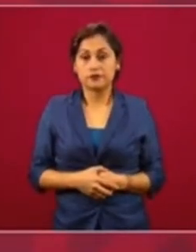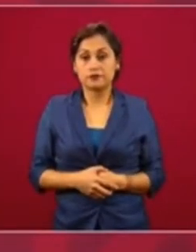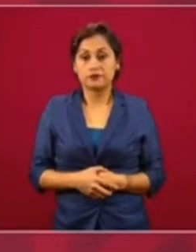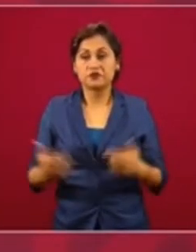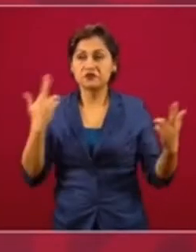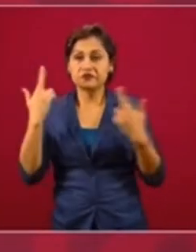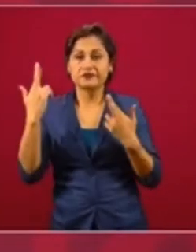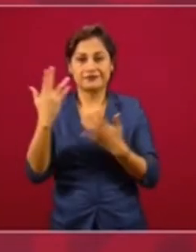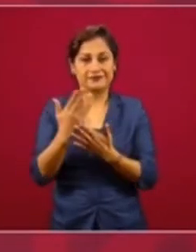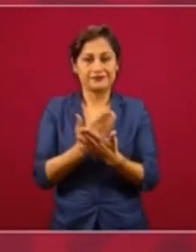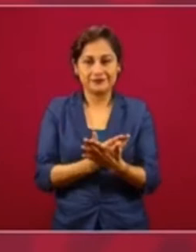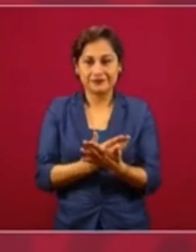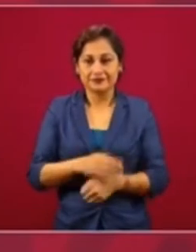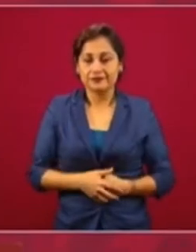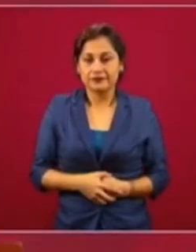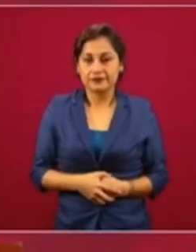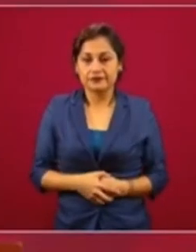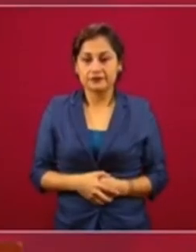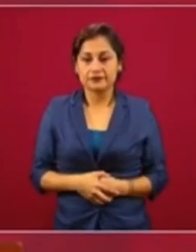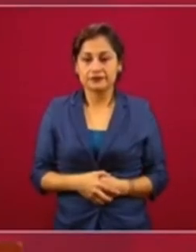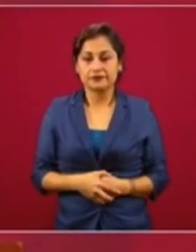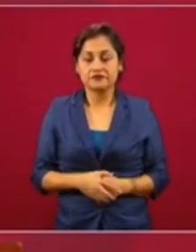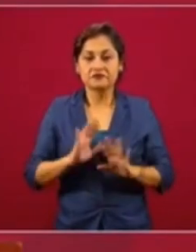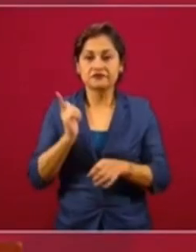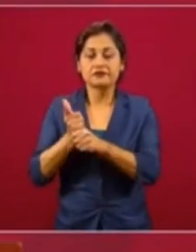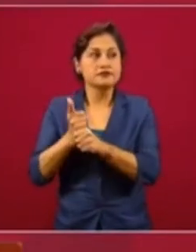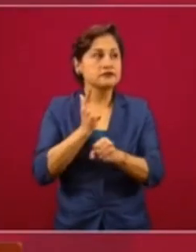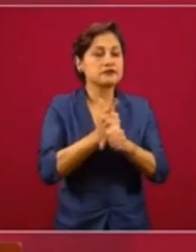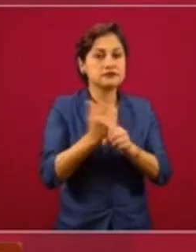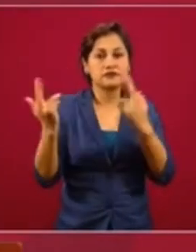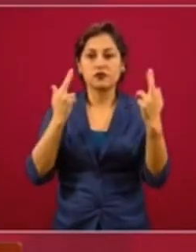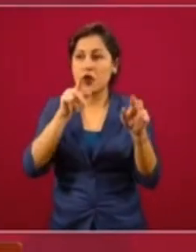menos ruido, escuchamos los pajaritos.